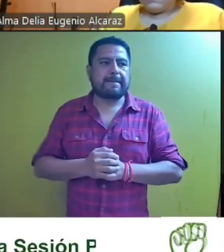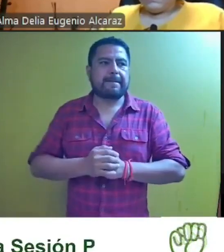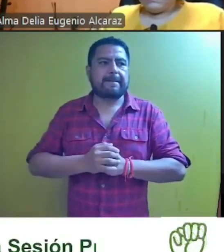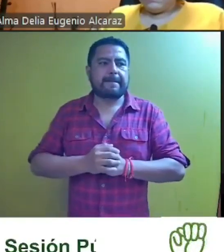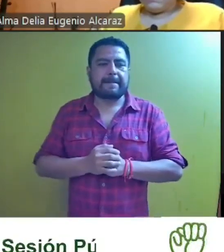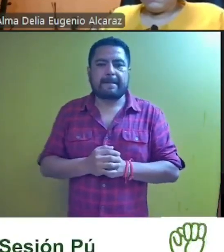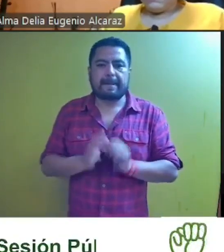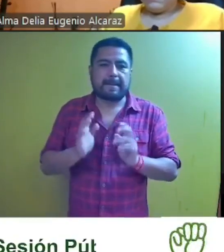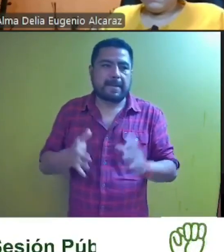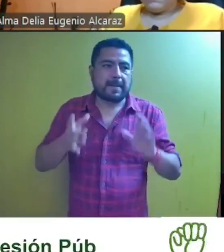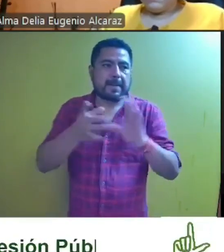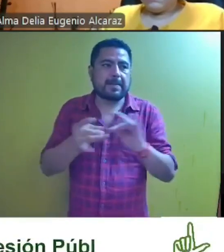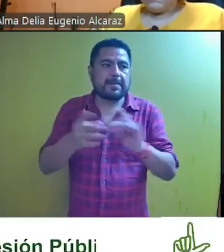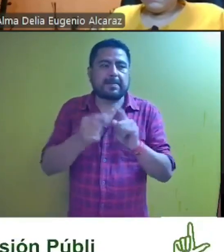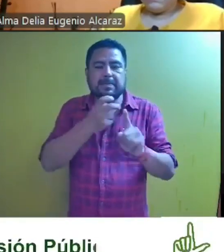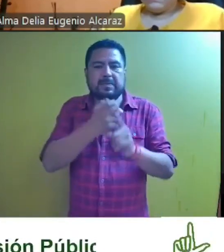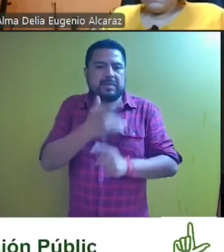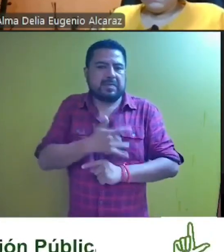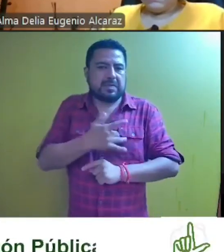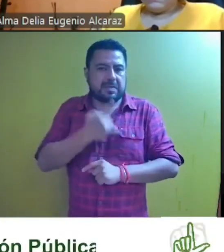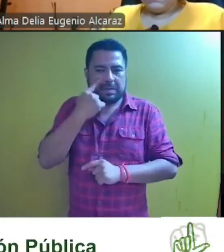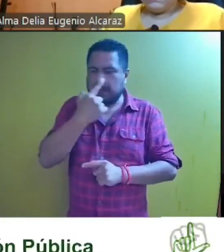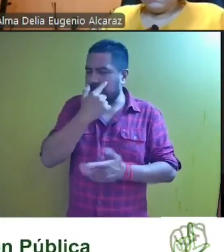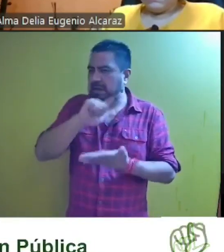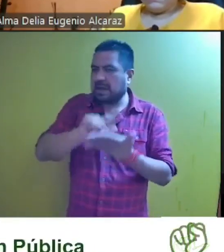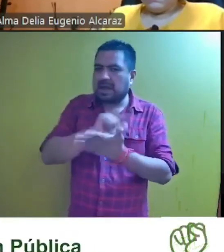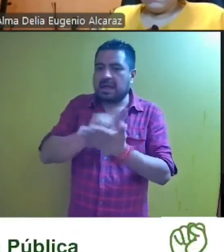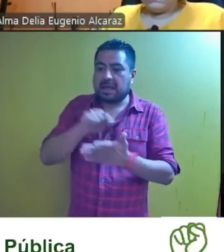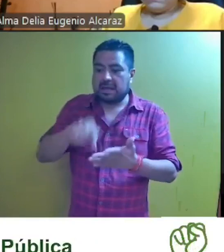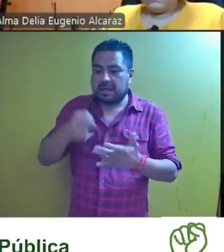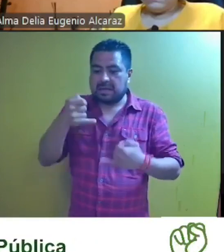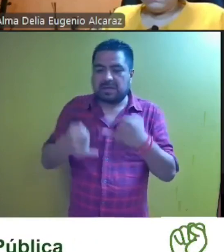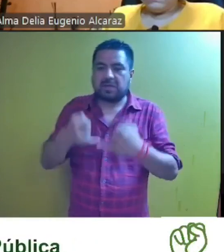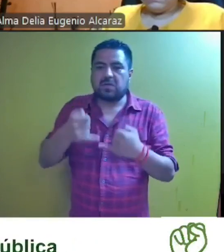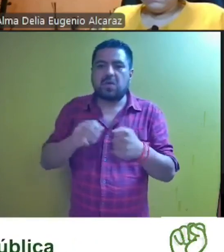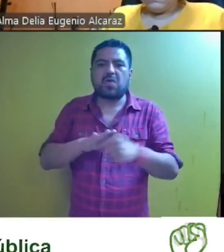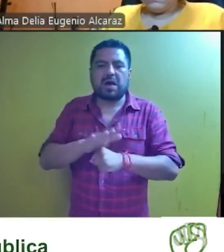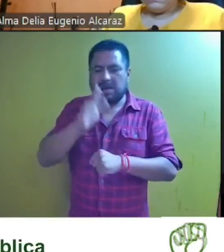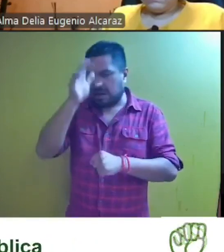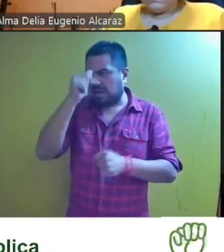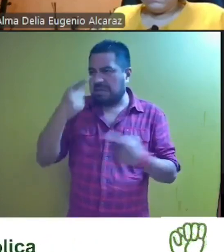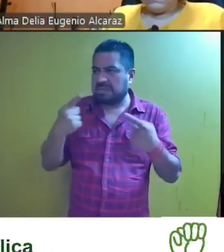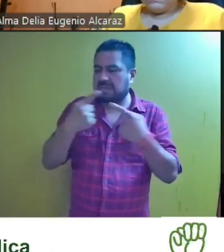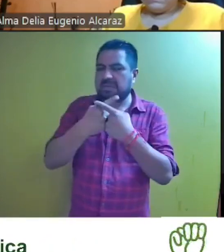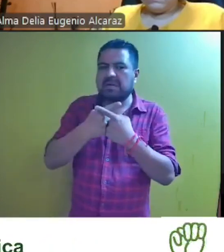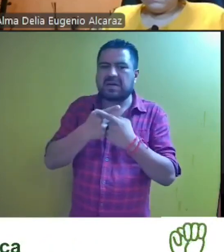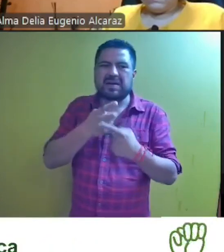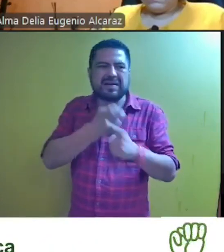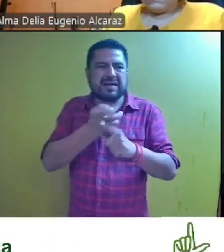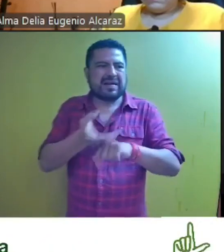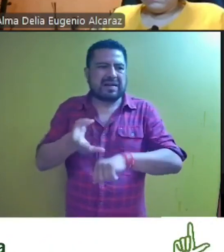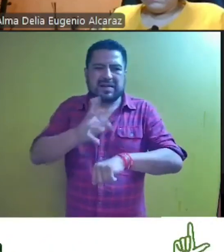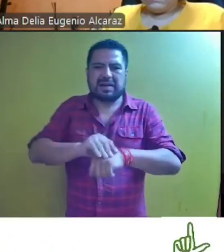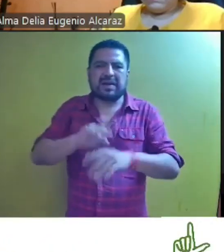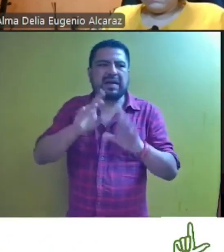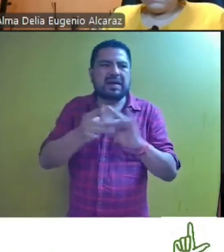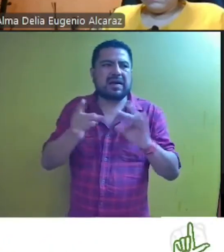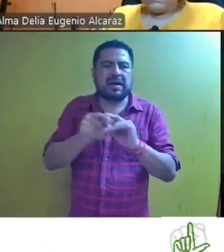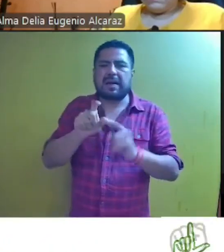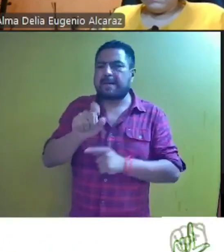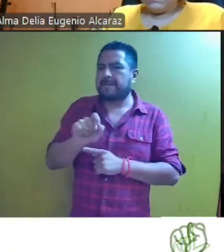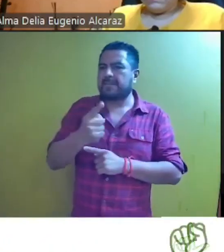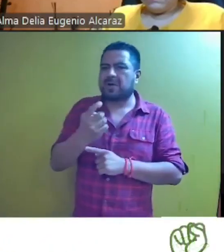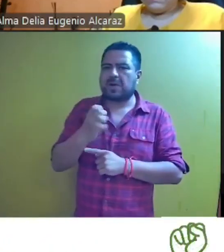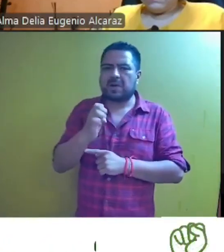lo señalado arroja la presunción legal fundada para este tribunal de que la disconforme conoció la licencia en mención al menos desde el